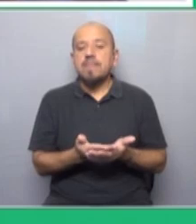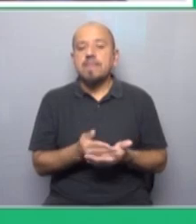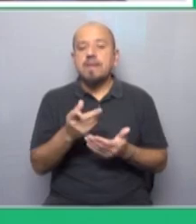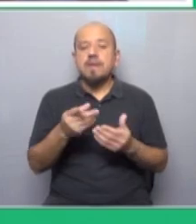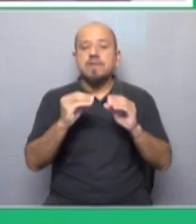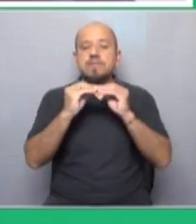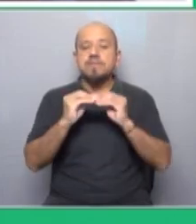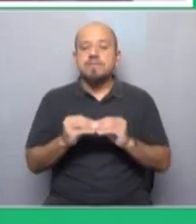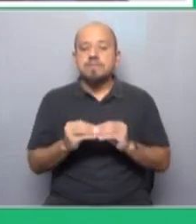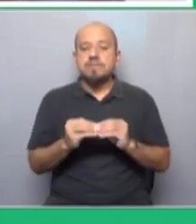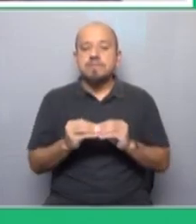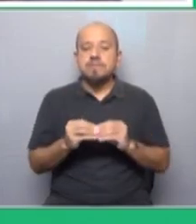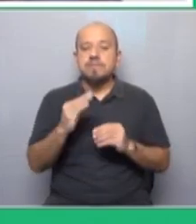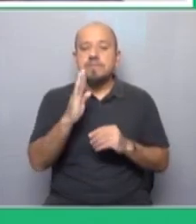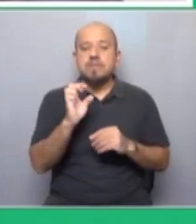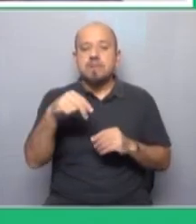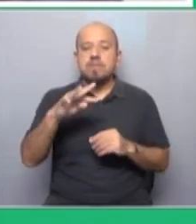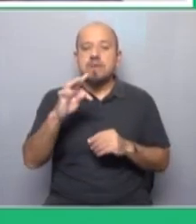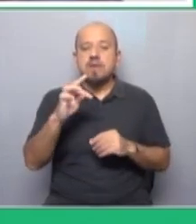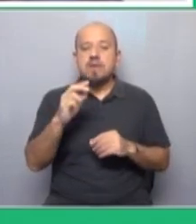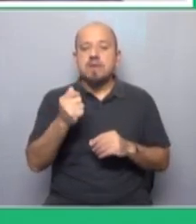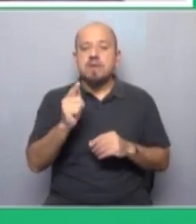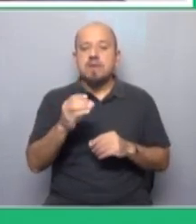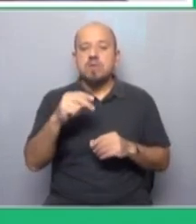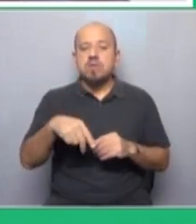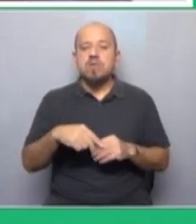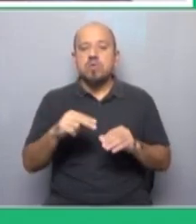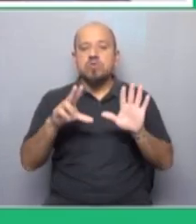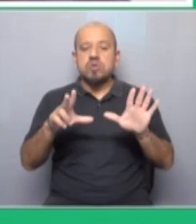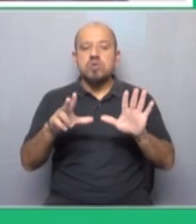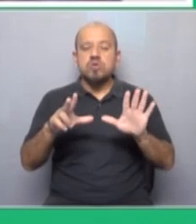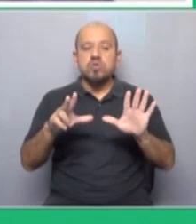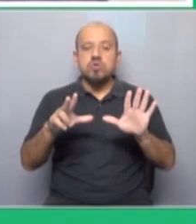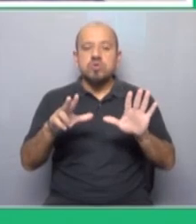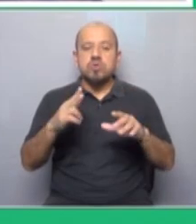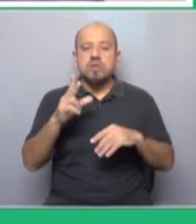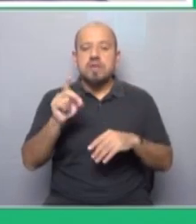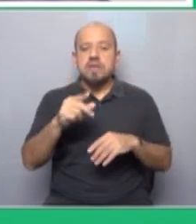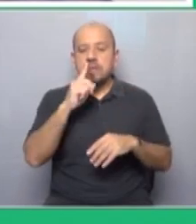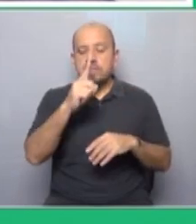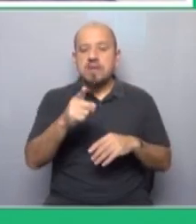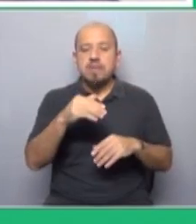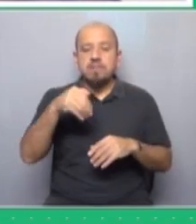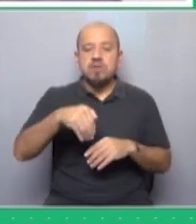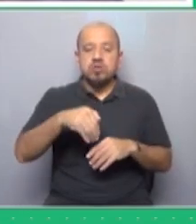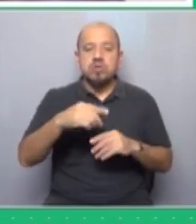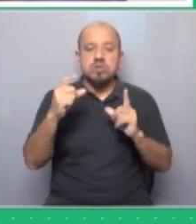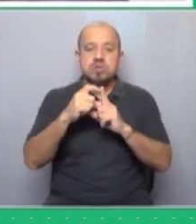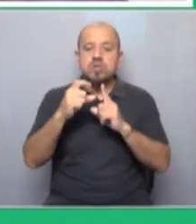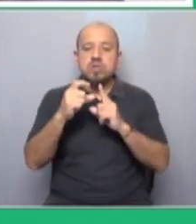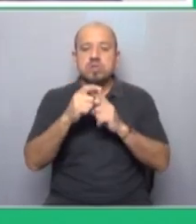presupuesto del Pentágono de 830 mil millones de dólares y eso es como 10 veces